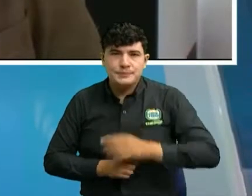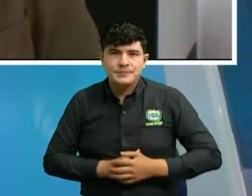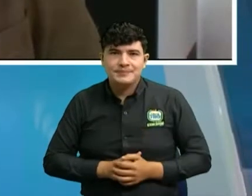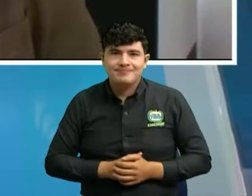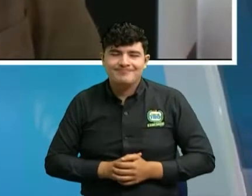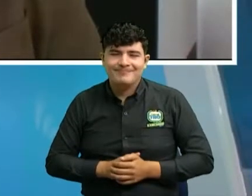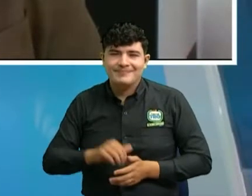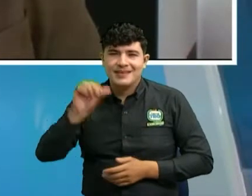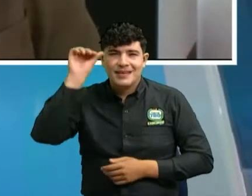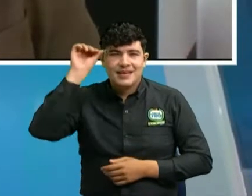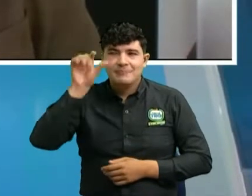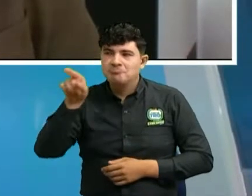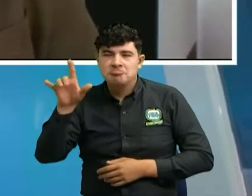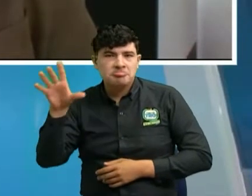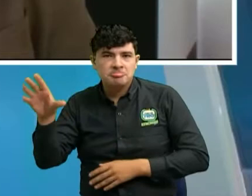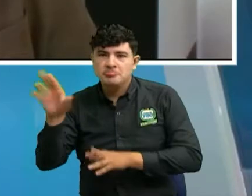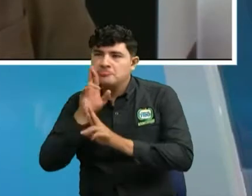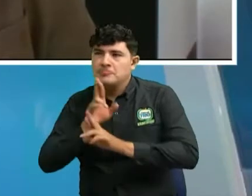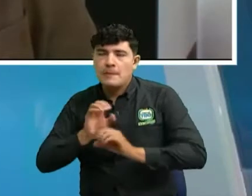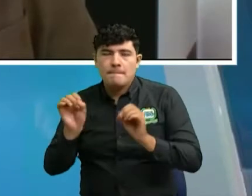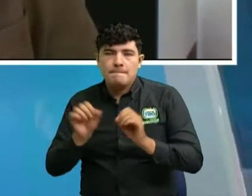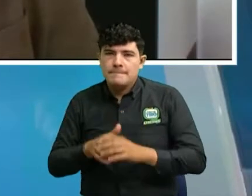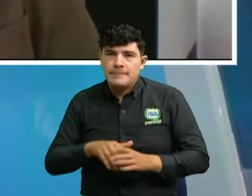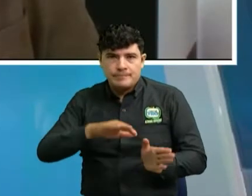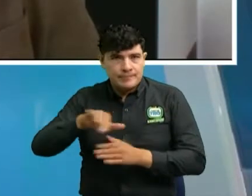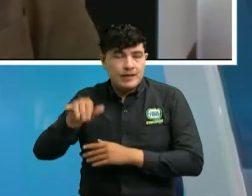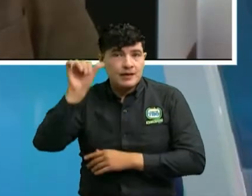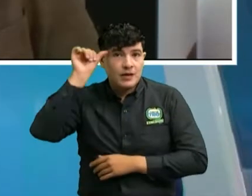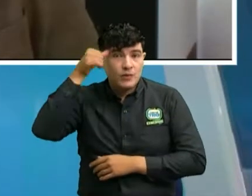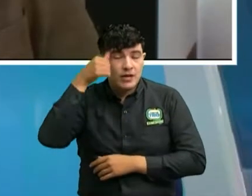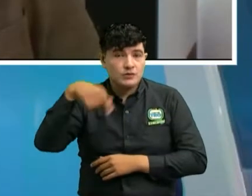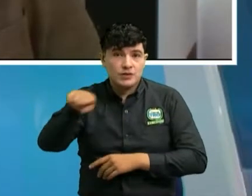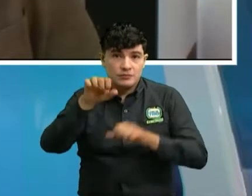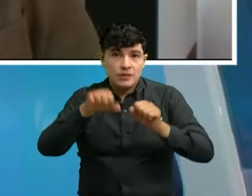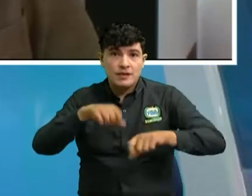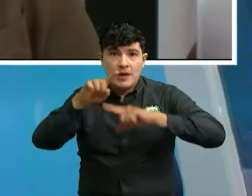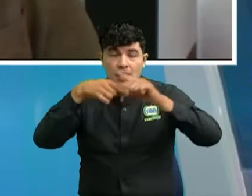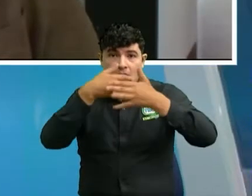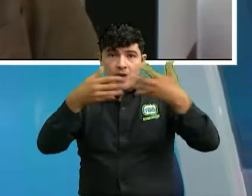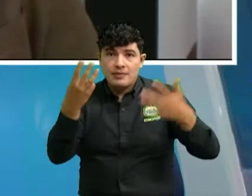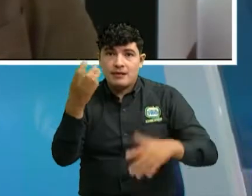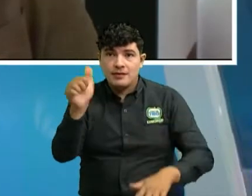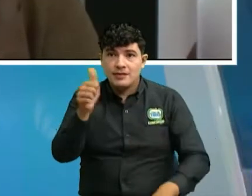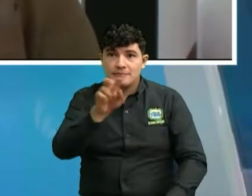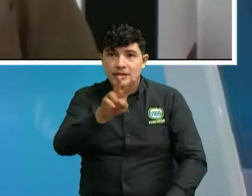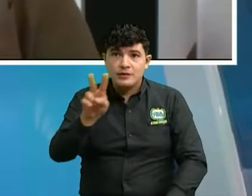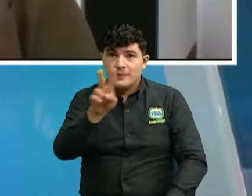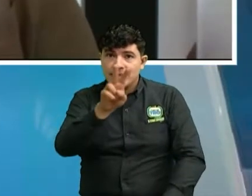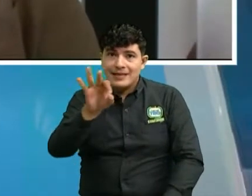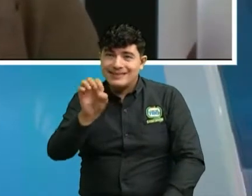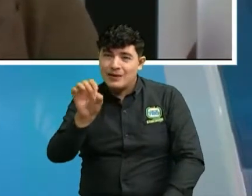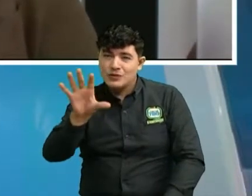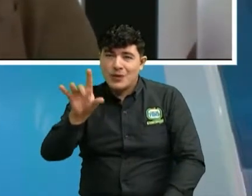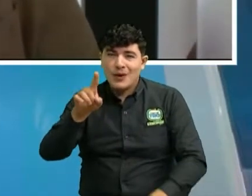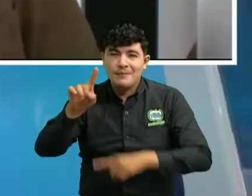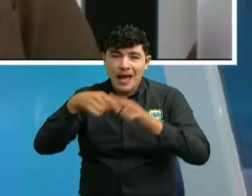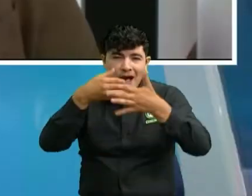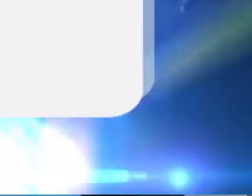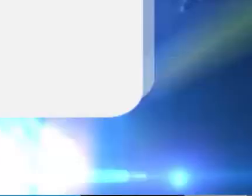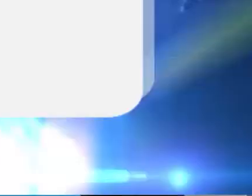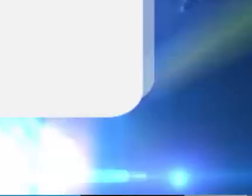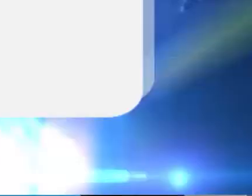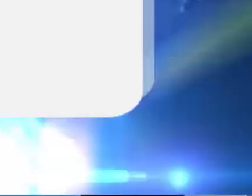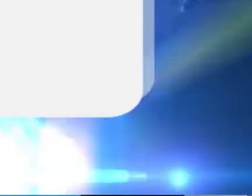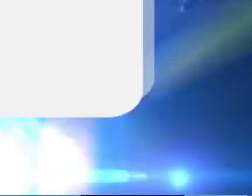recordamos a nuestros televidentes que a través del 310 22 23 051 nos siguen llegando mensajes de whatsapp donde usted nos